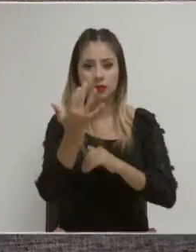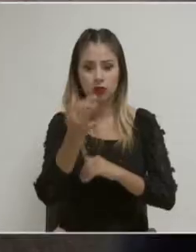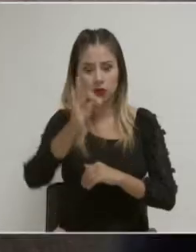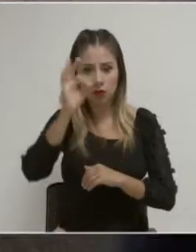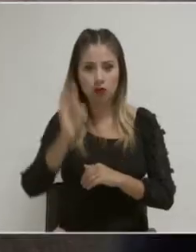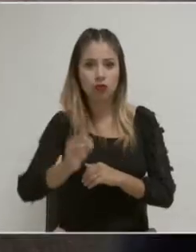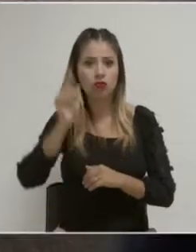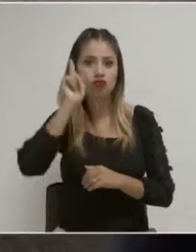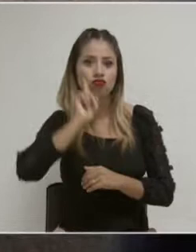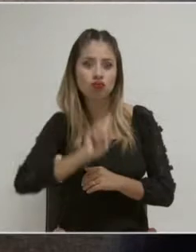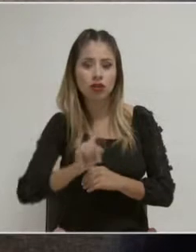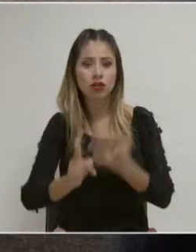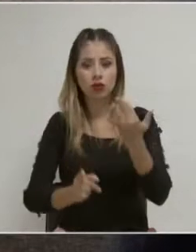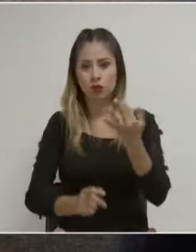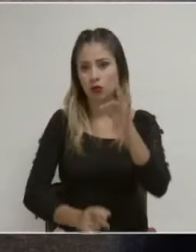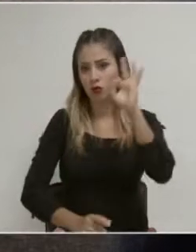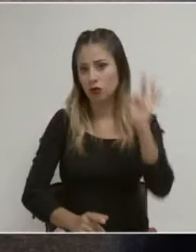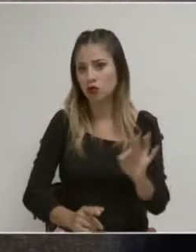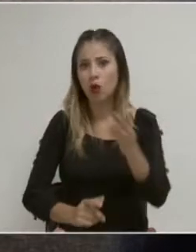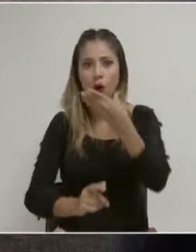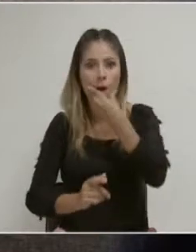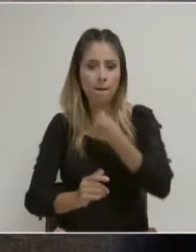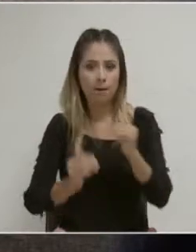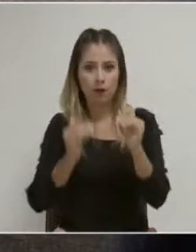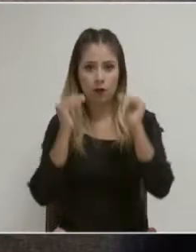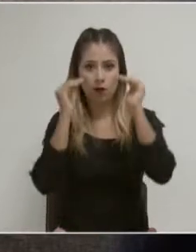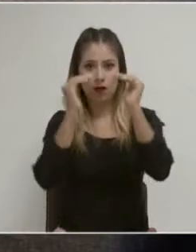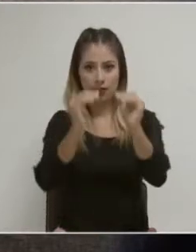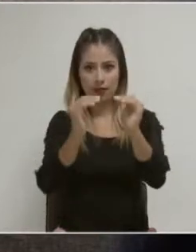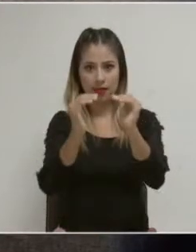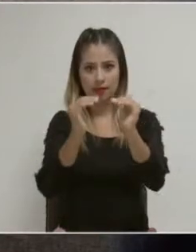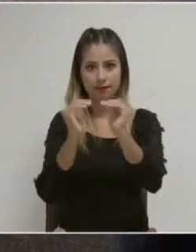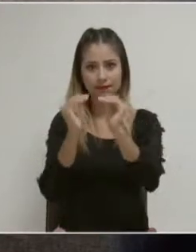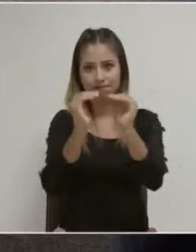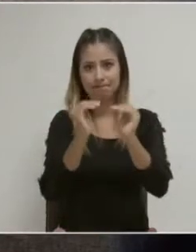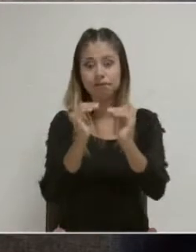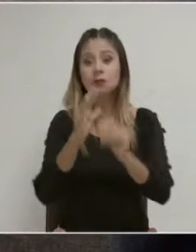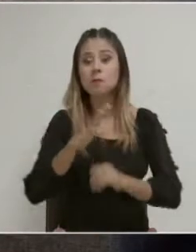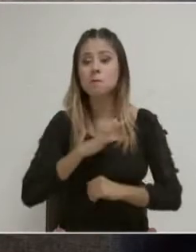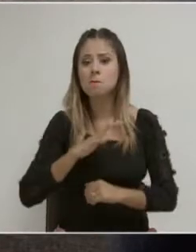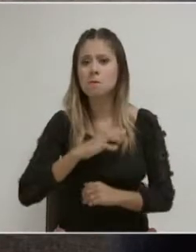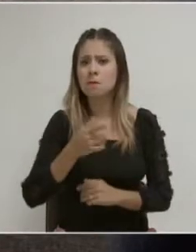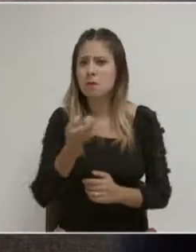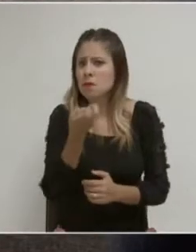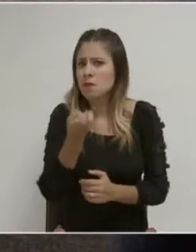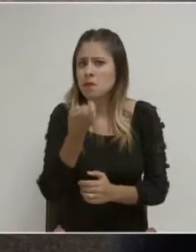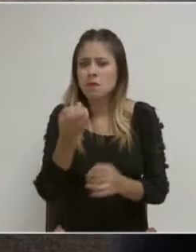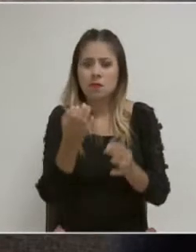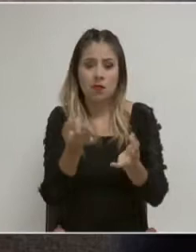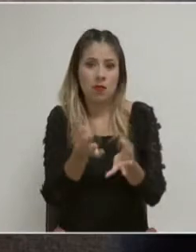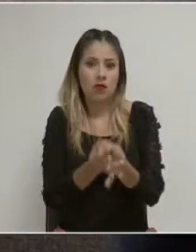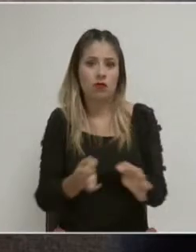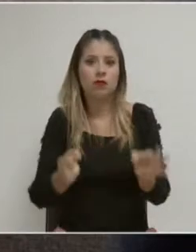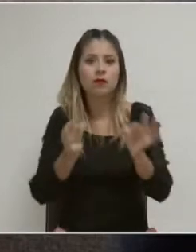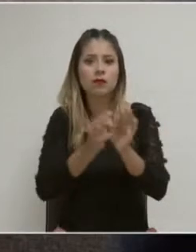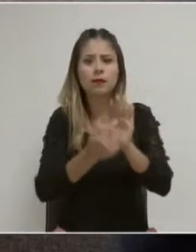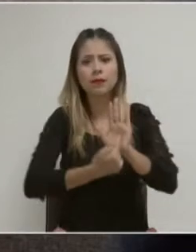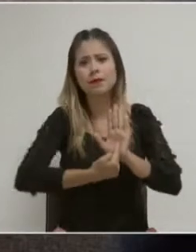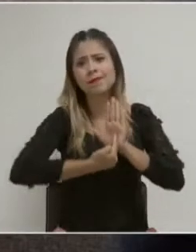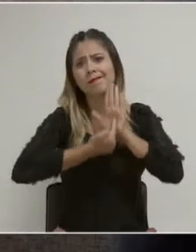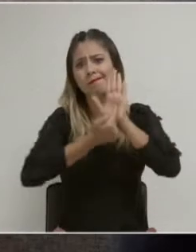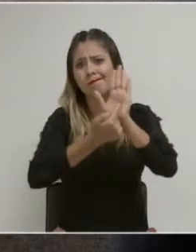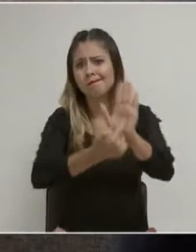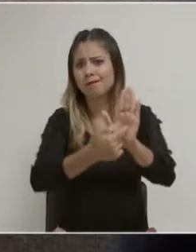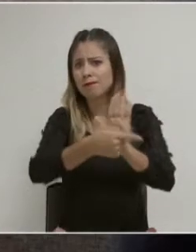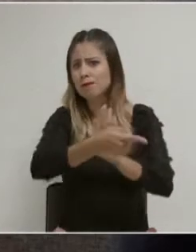Pero además a partir de esa medida se pone en la escena pública la necesidad